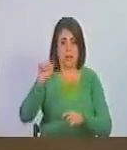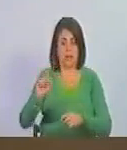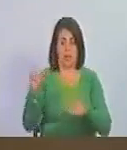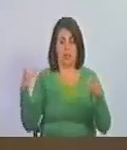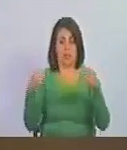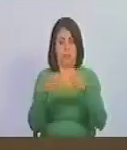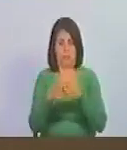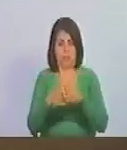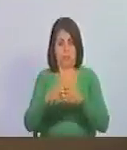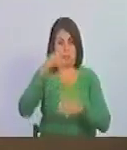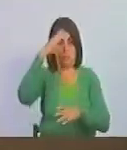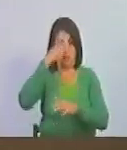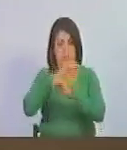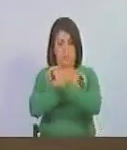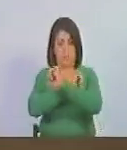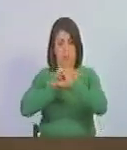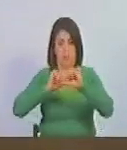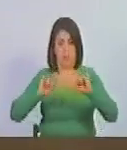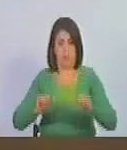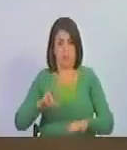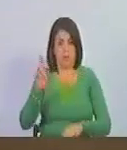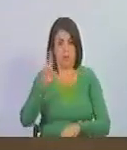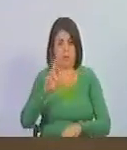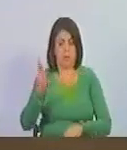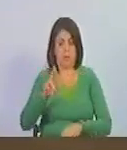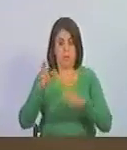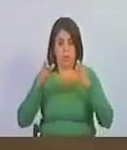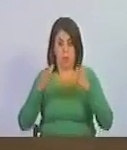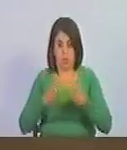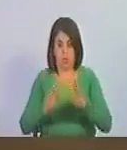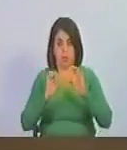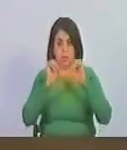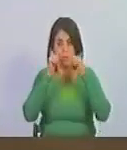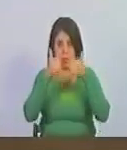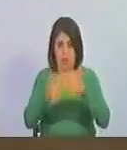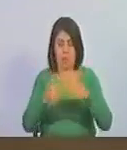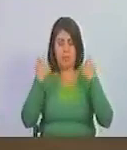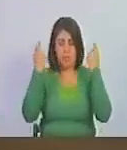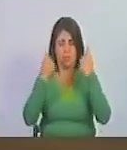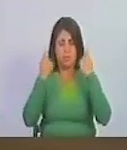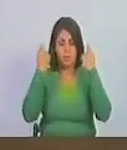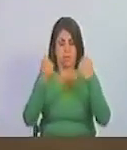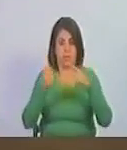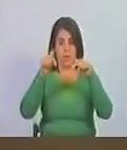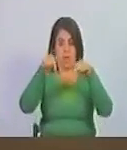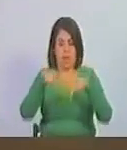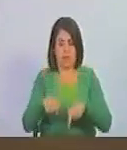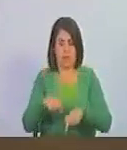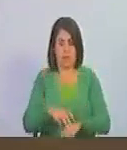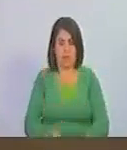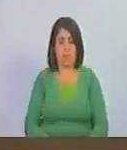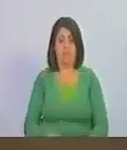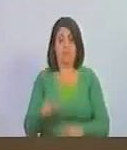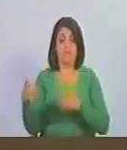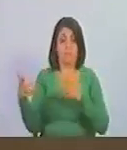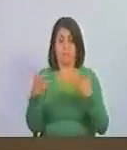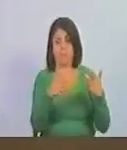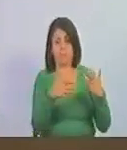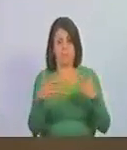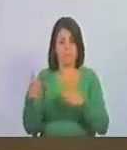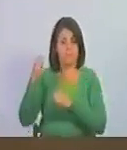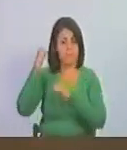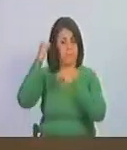conformar la armada de la república naciente celebramos desde acá esa batalla